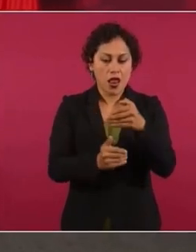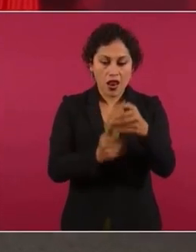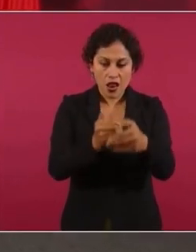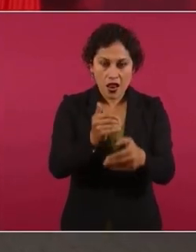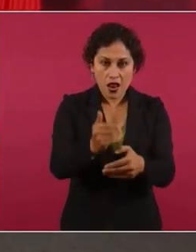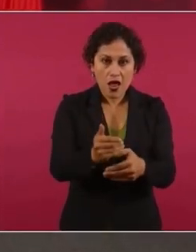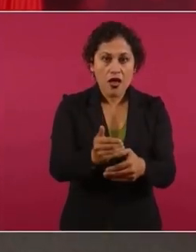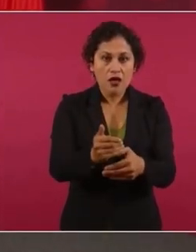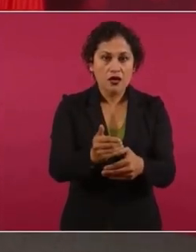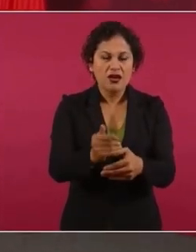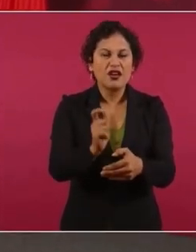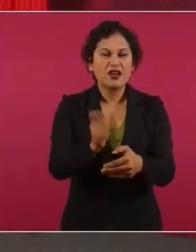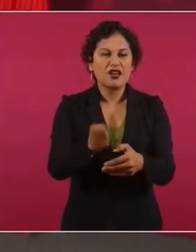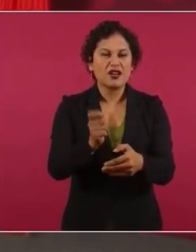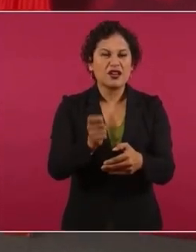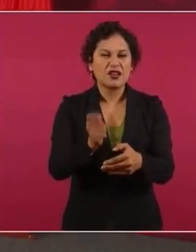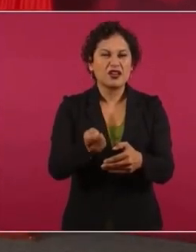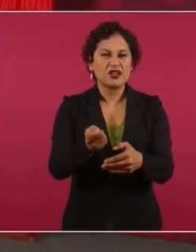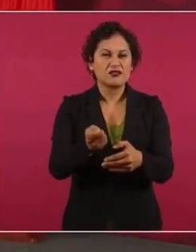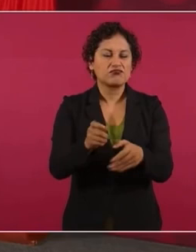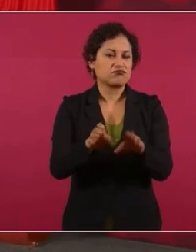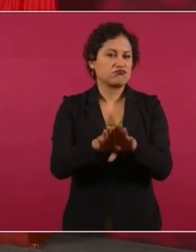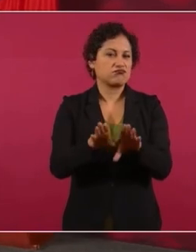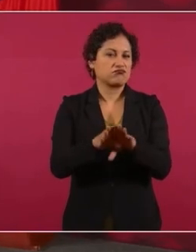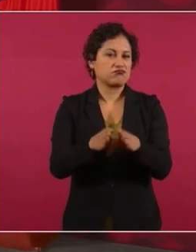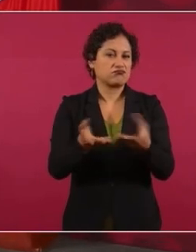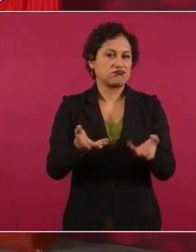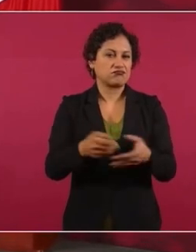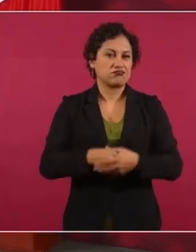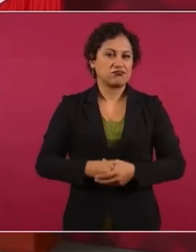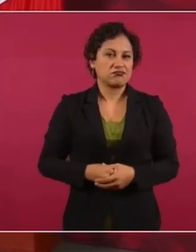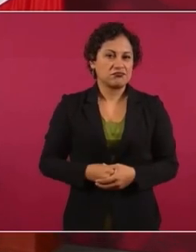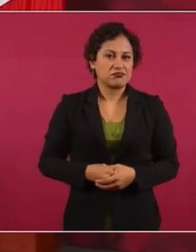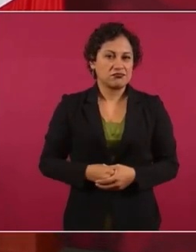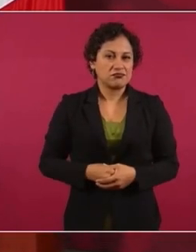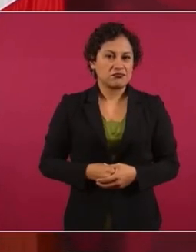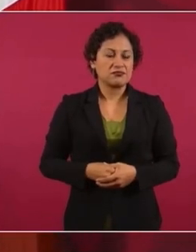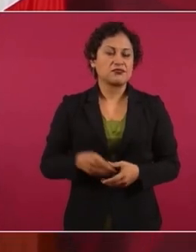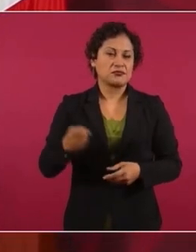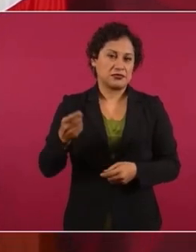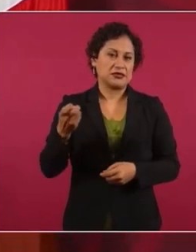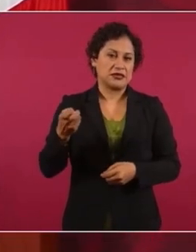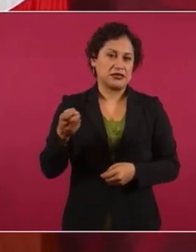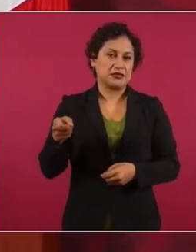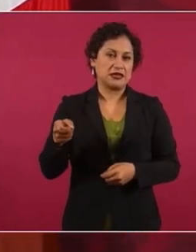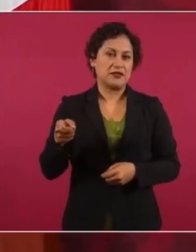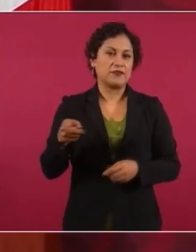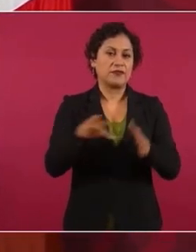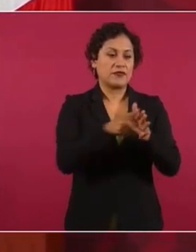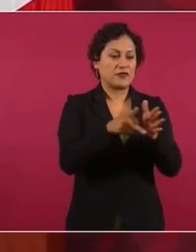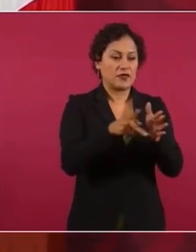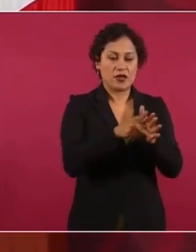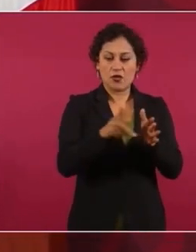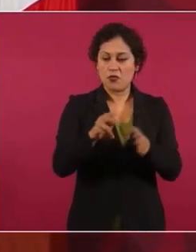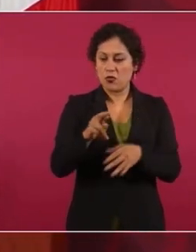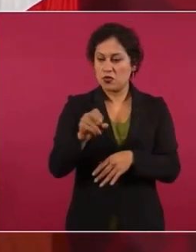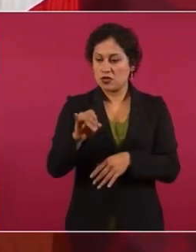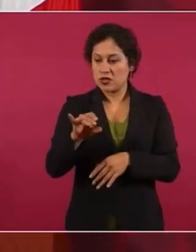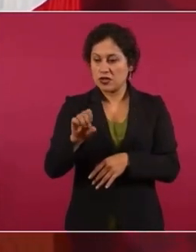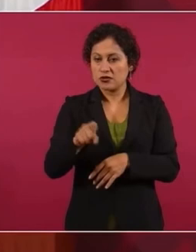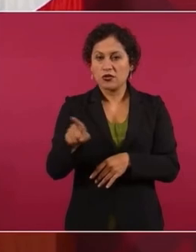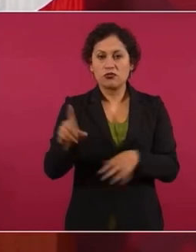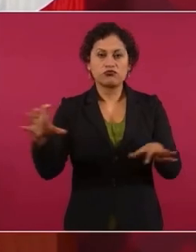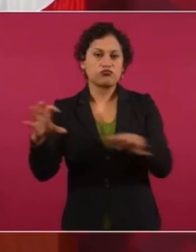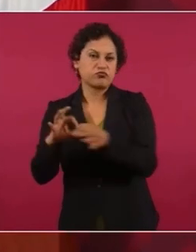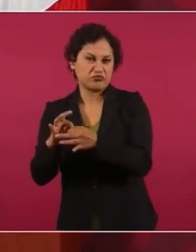seguir unidos a los voceros de la